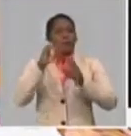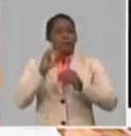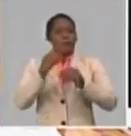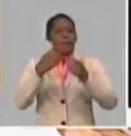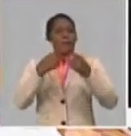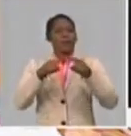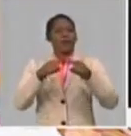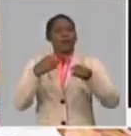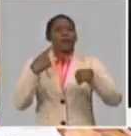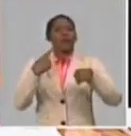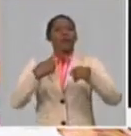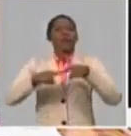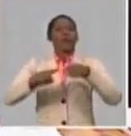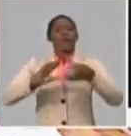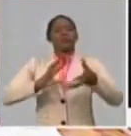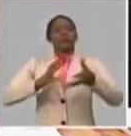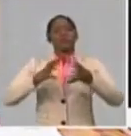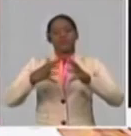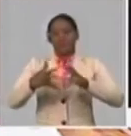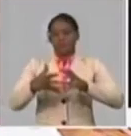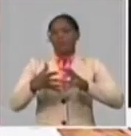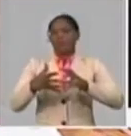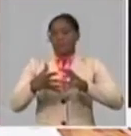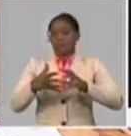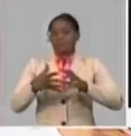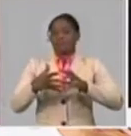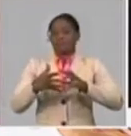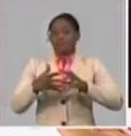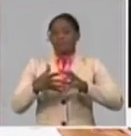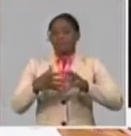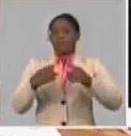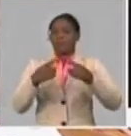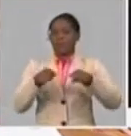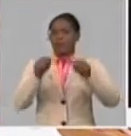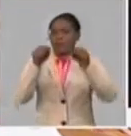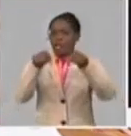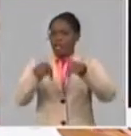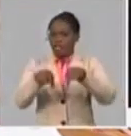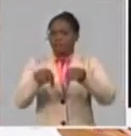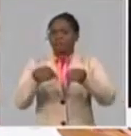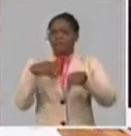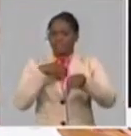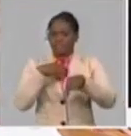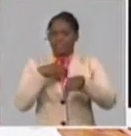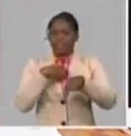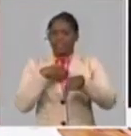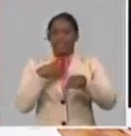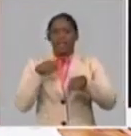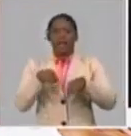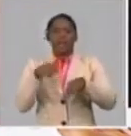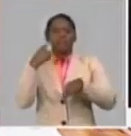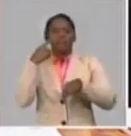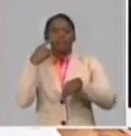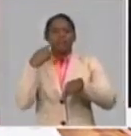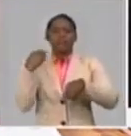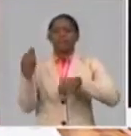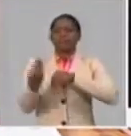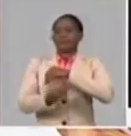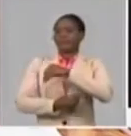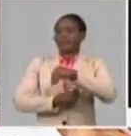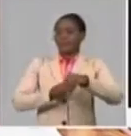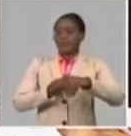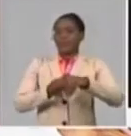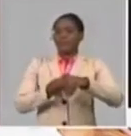desarrollaremos en condiciones diferentes y donde hay una transformación de los escenarios